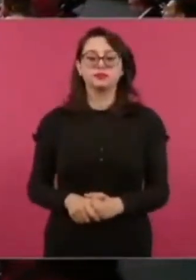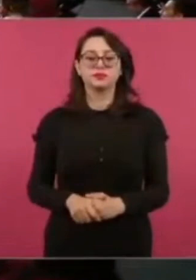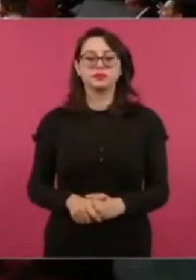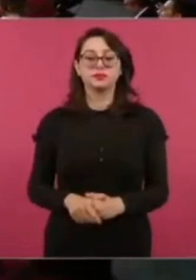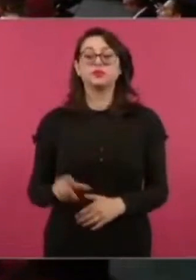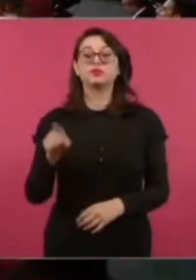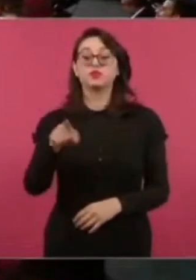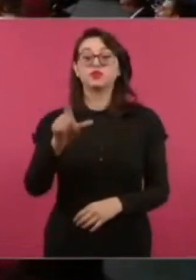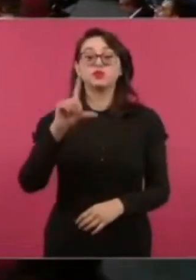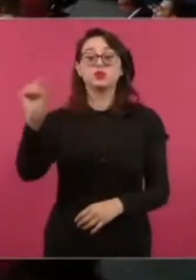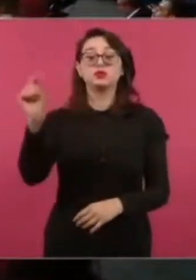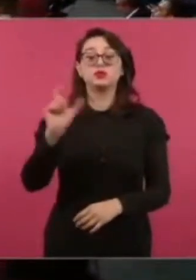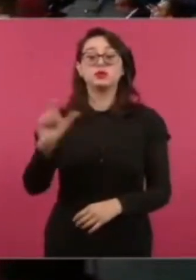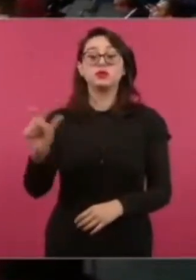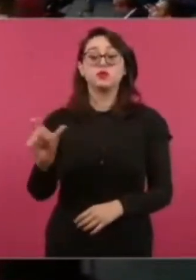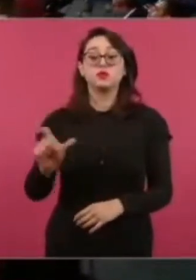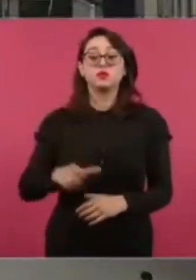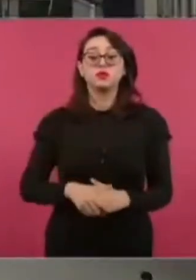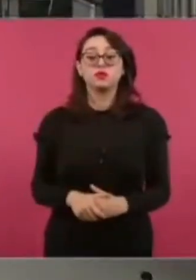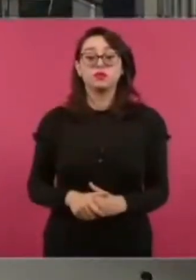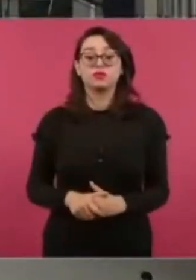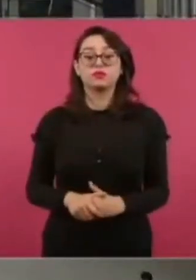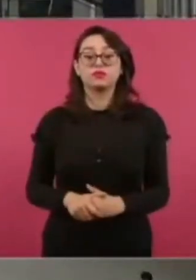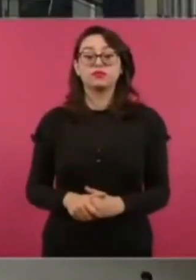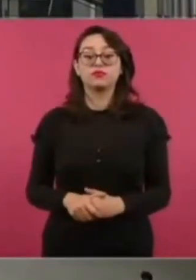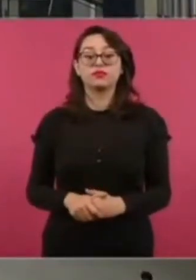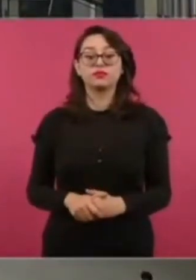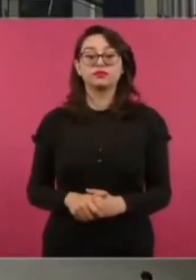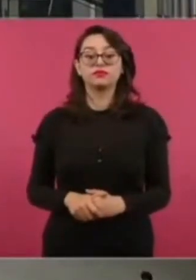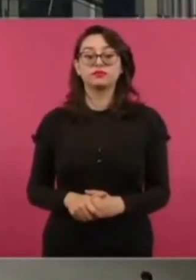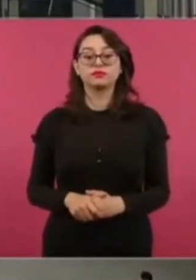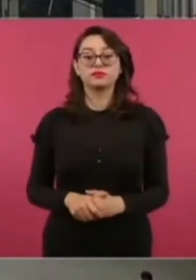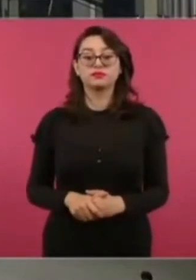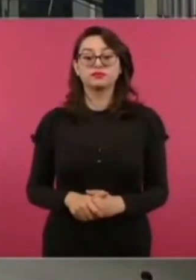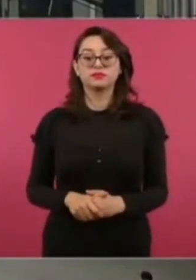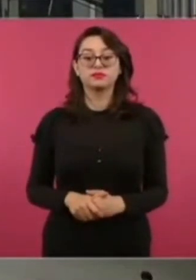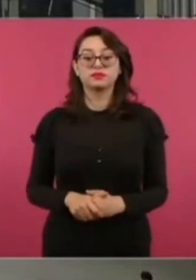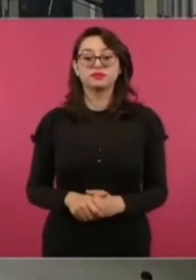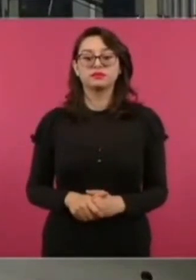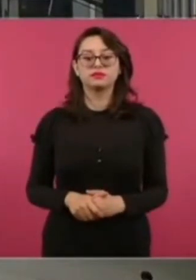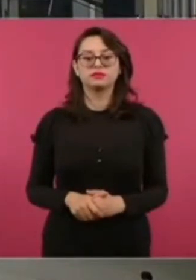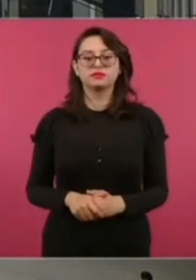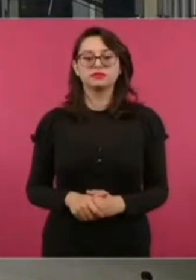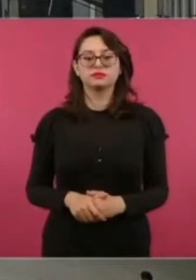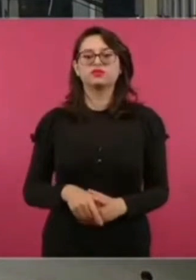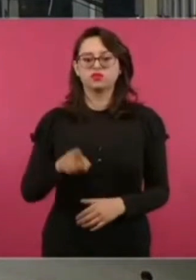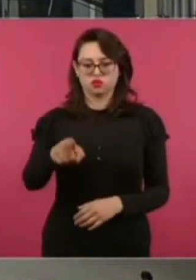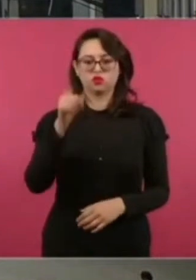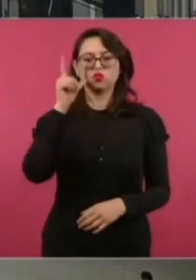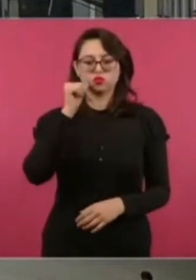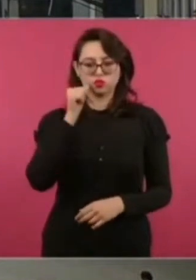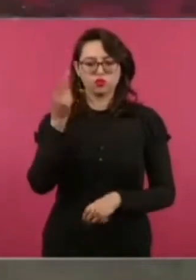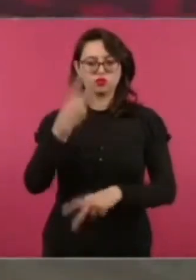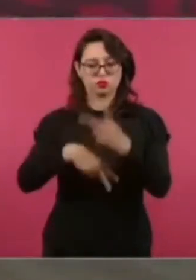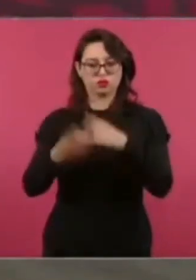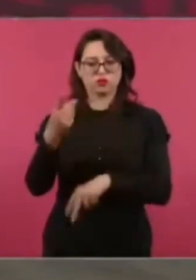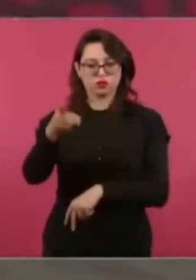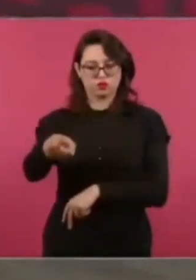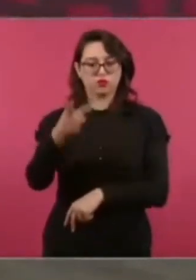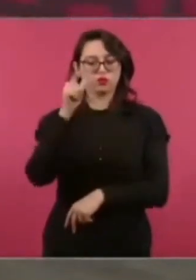¿Cuándo te vas? ¿Cuándo me voy? Ah, Ah, no, entonces mañana. Mañana.